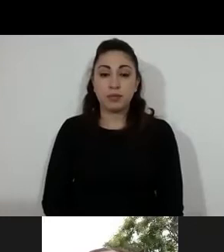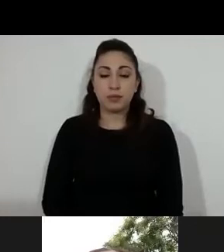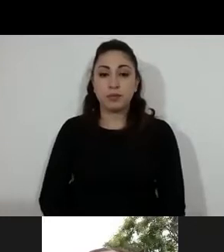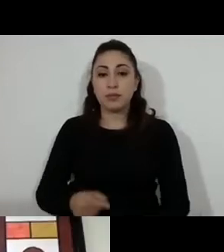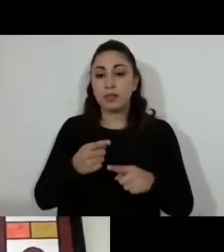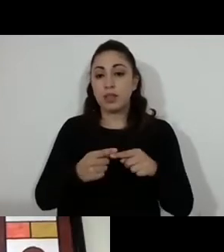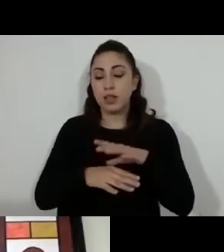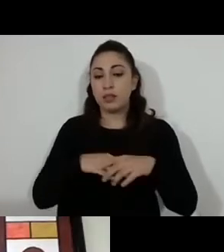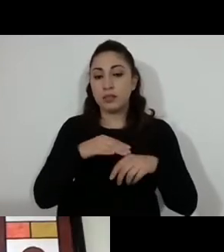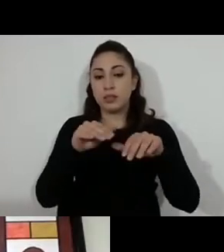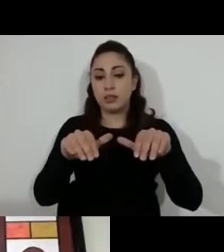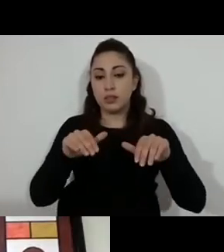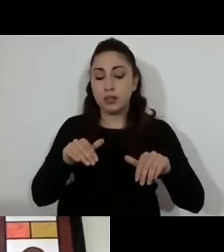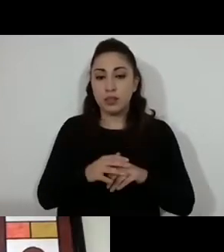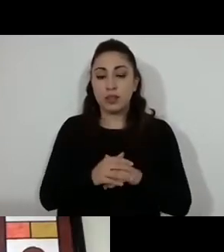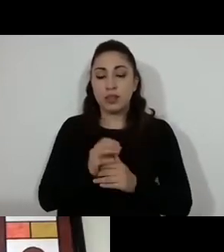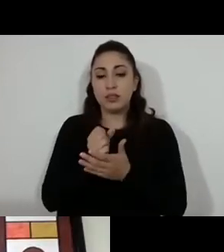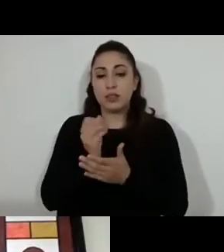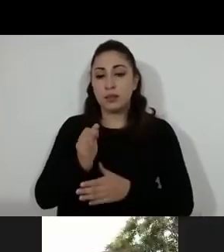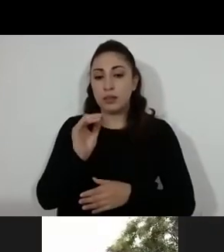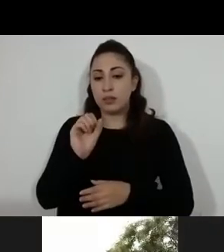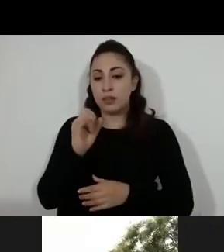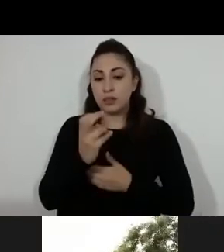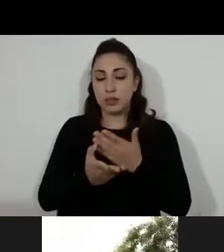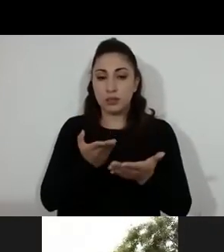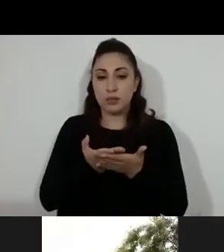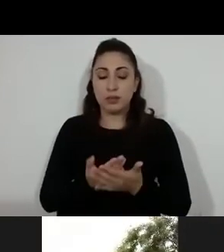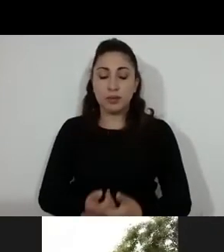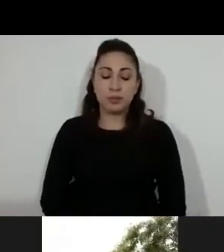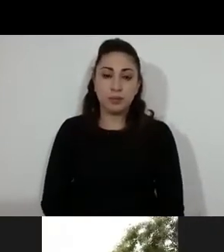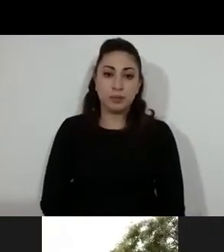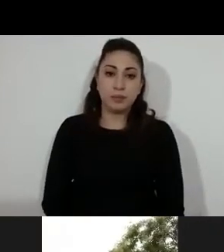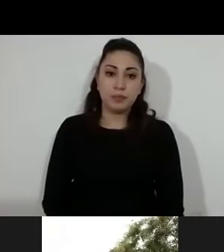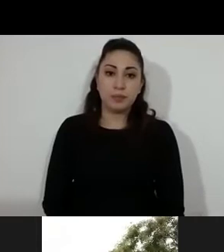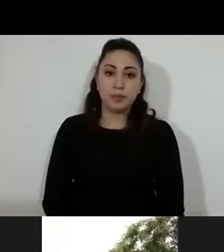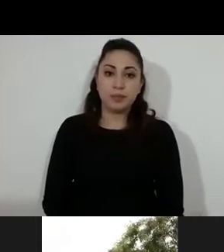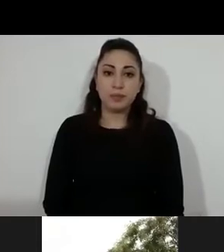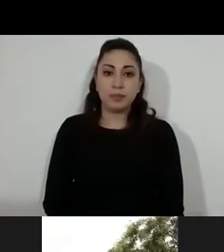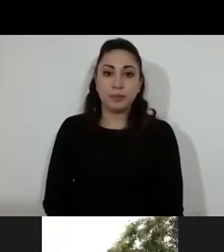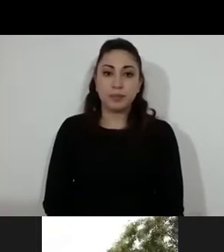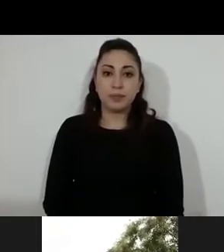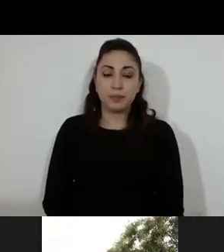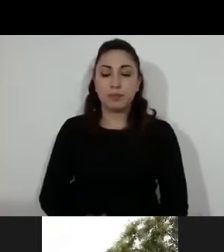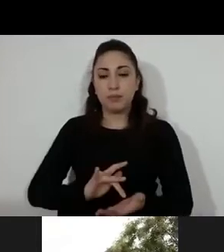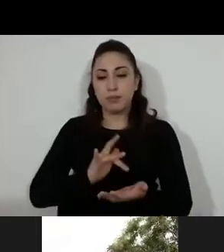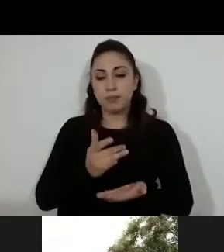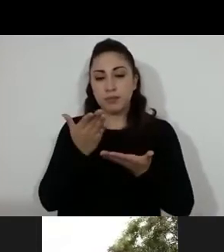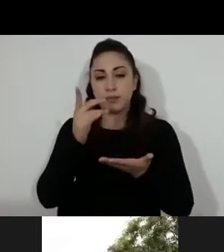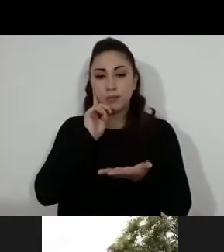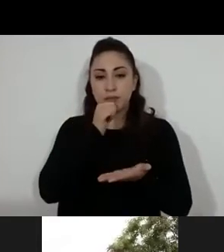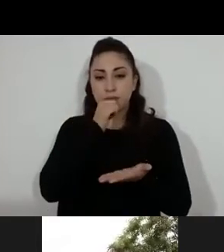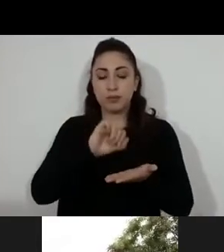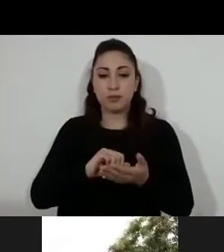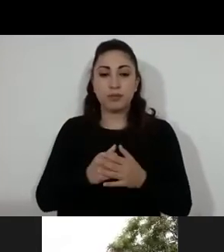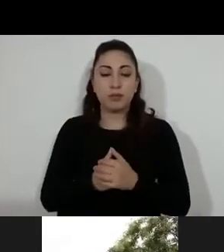Abstenciones. Aprobada la propuesta, diputada presidente. Muchas gracias, diputada secretaria. En virtud de que